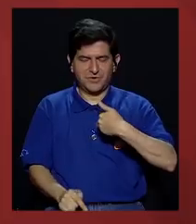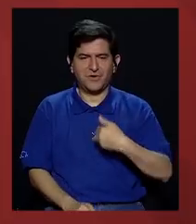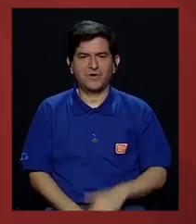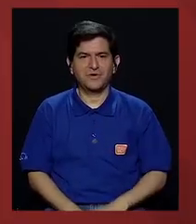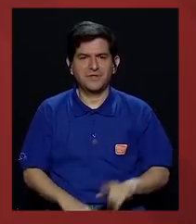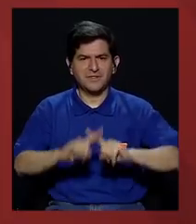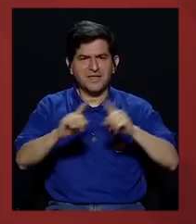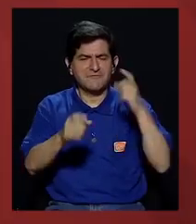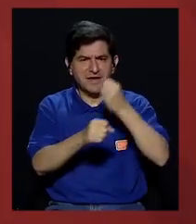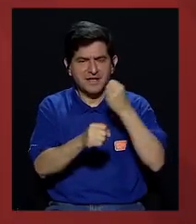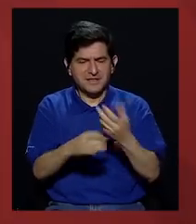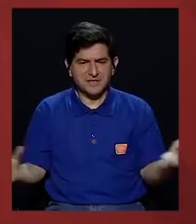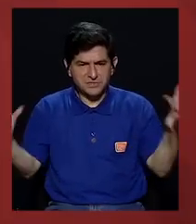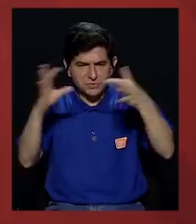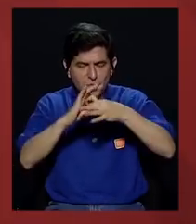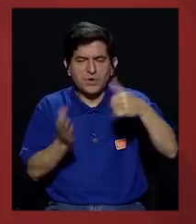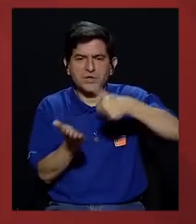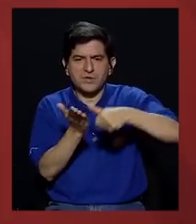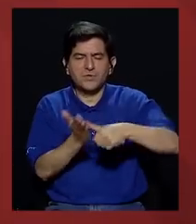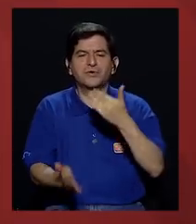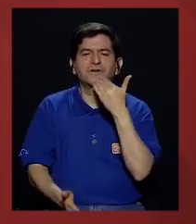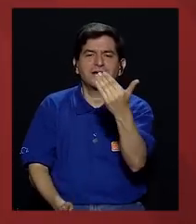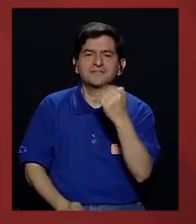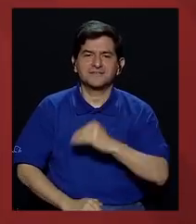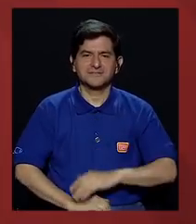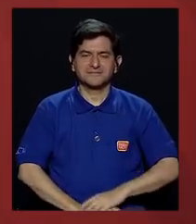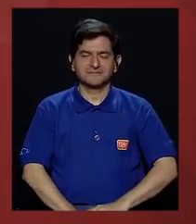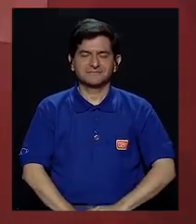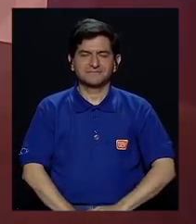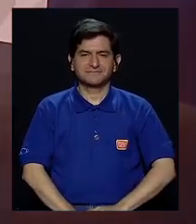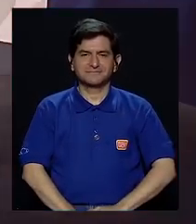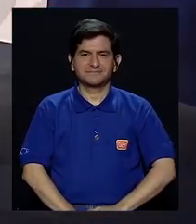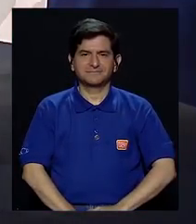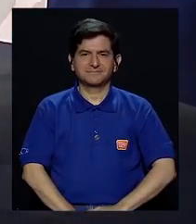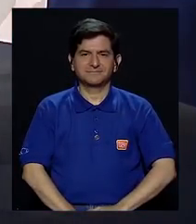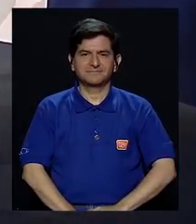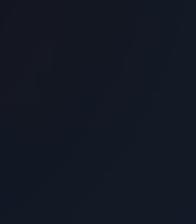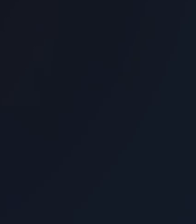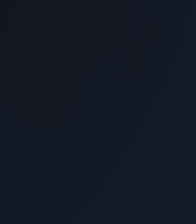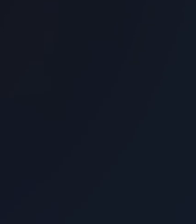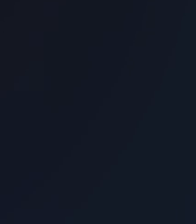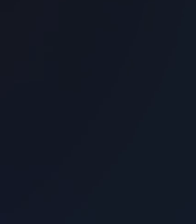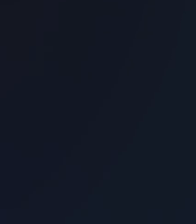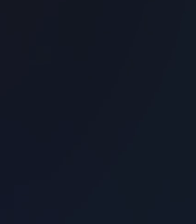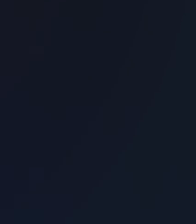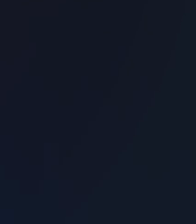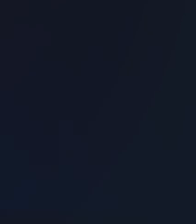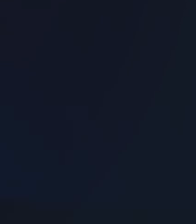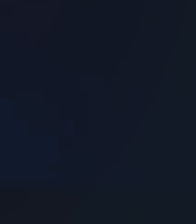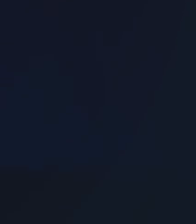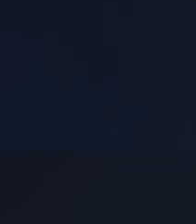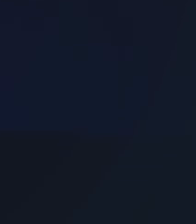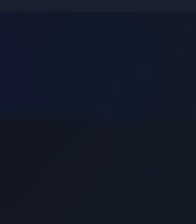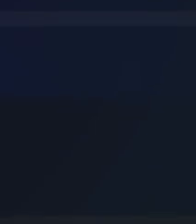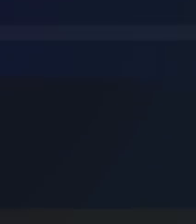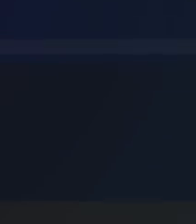una serie de trabajos a propósito de estas elecciones. Muchas gracias. Muchas gracias. Gracias. Gracias.